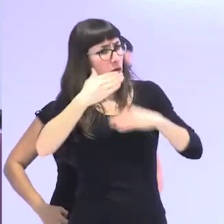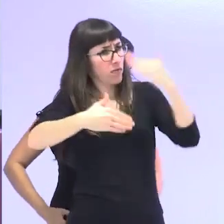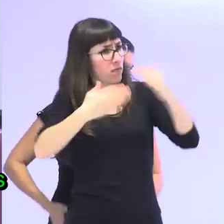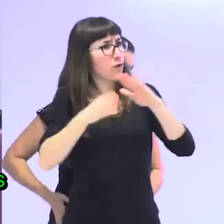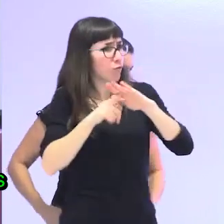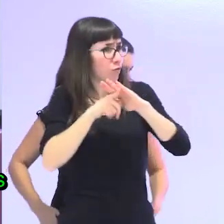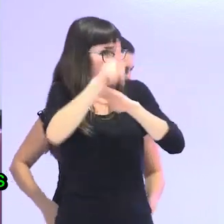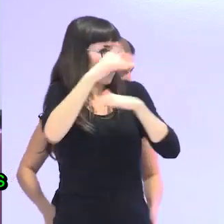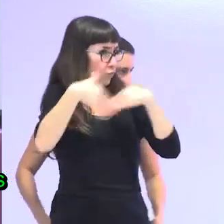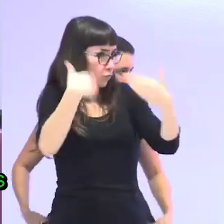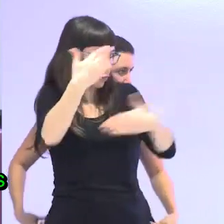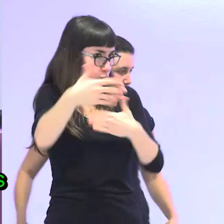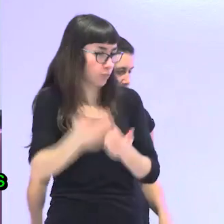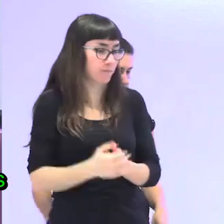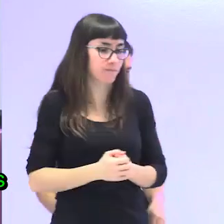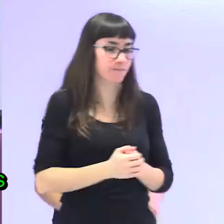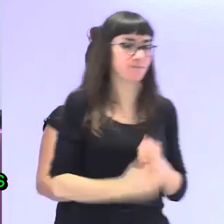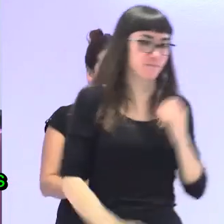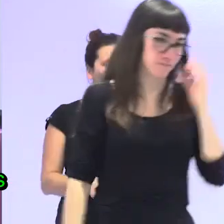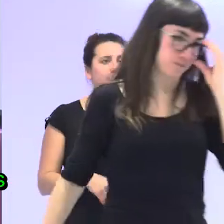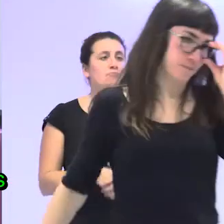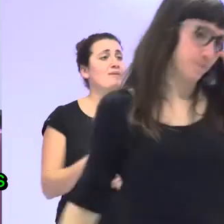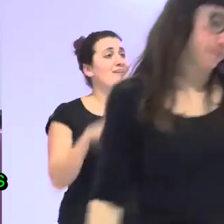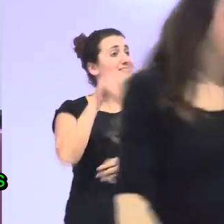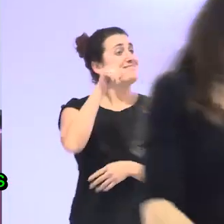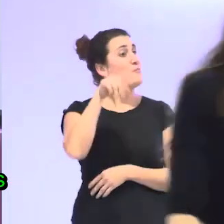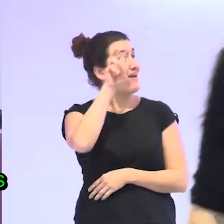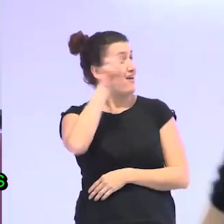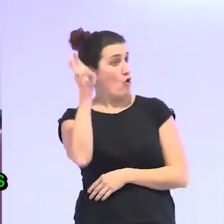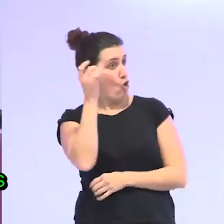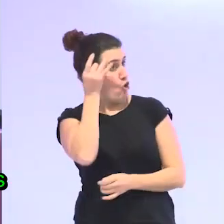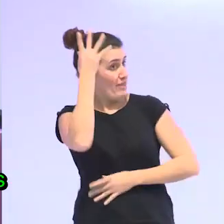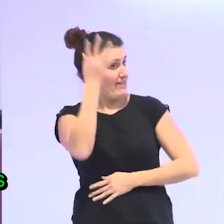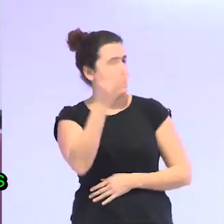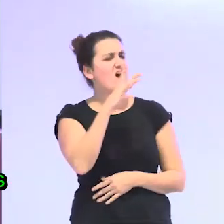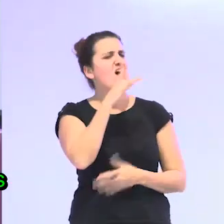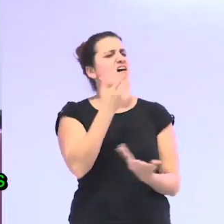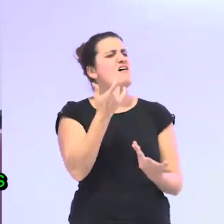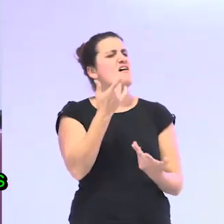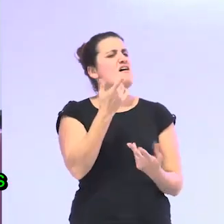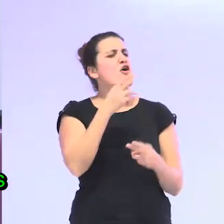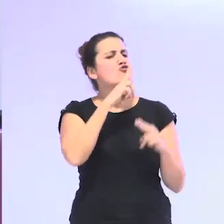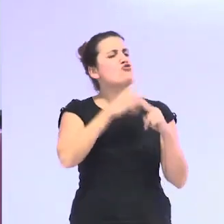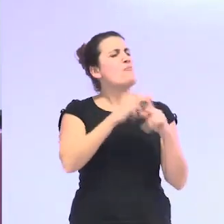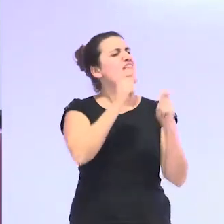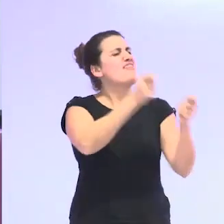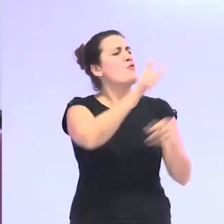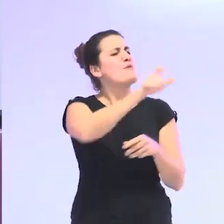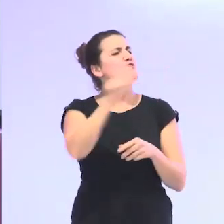y también otra idea es ¿cómo les llamamos a las personas mayores? porque el lenguaje